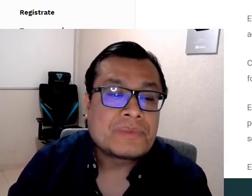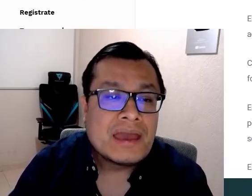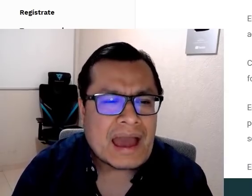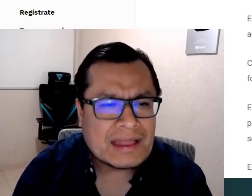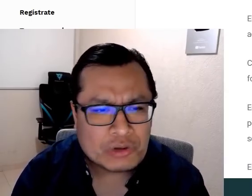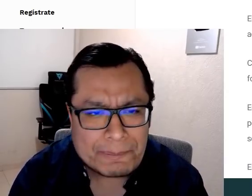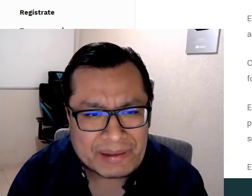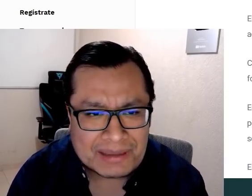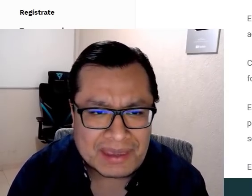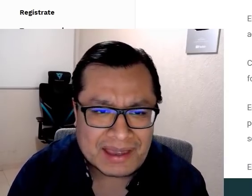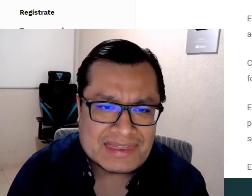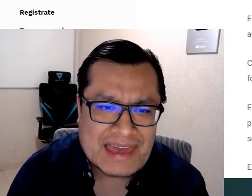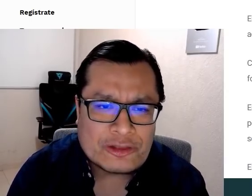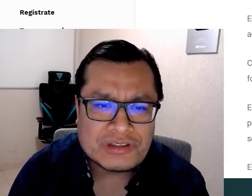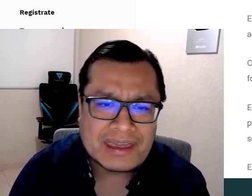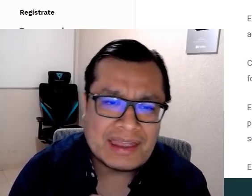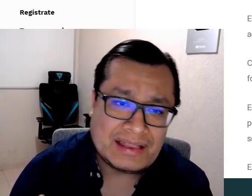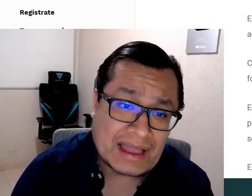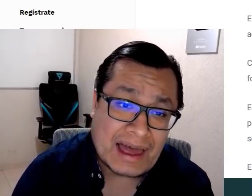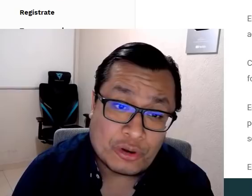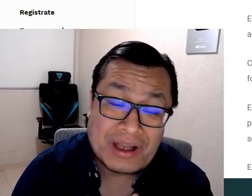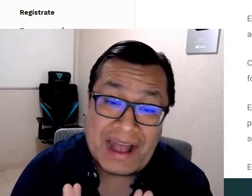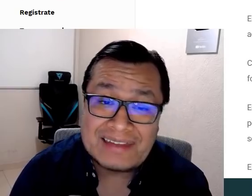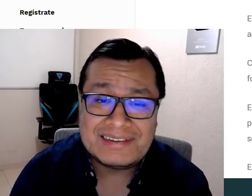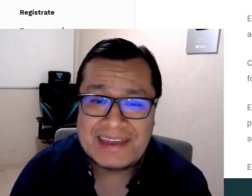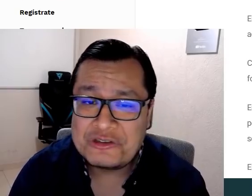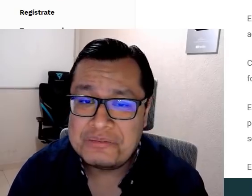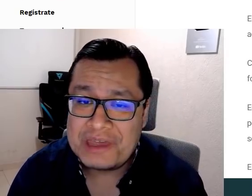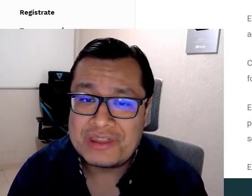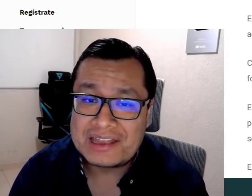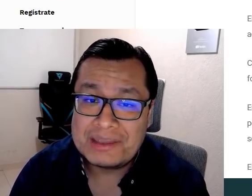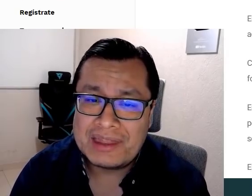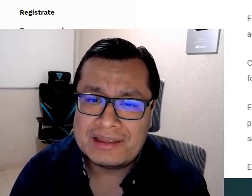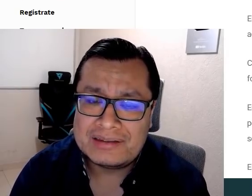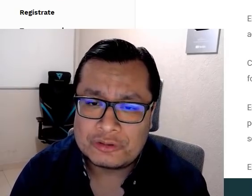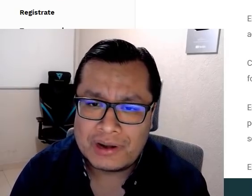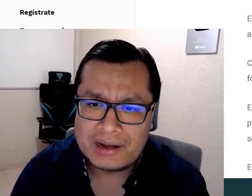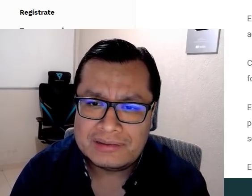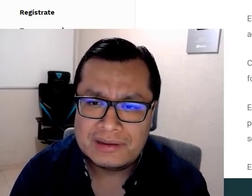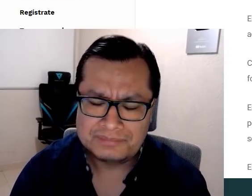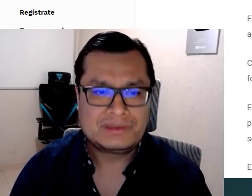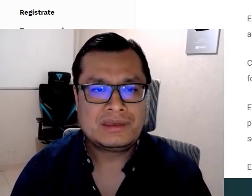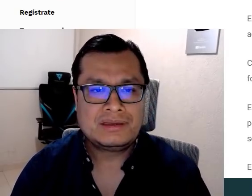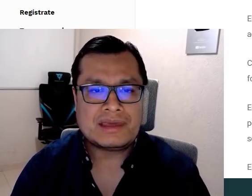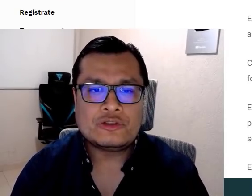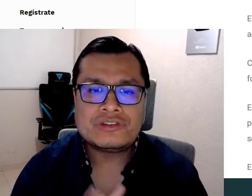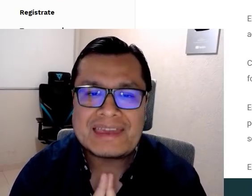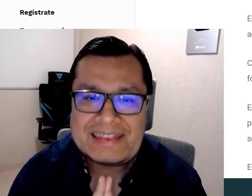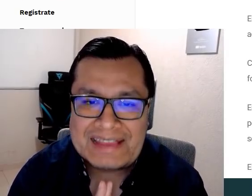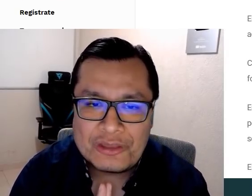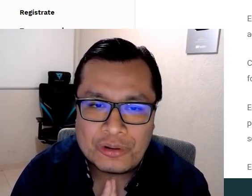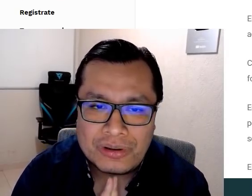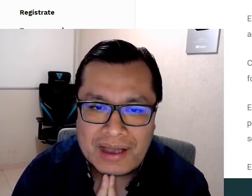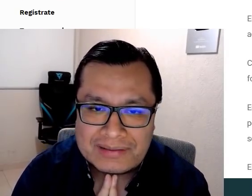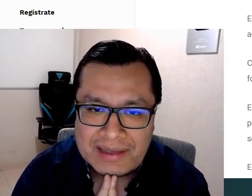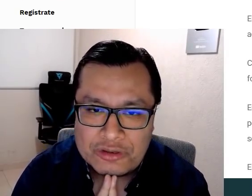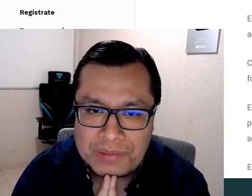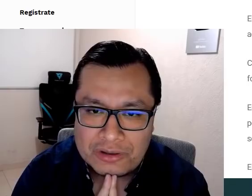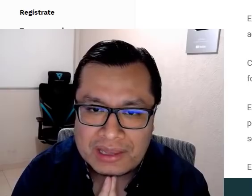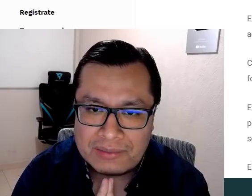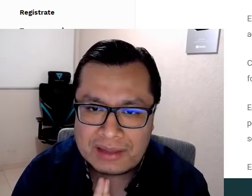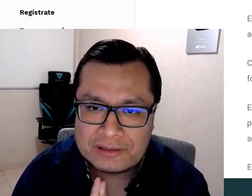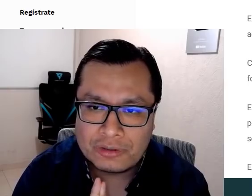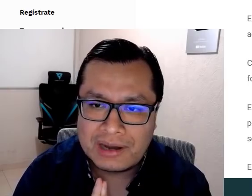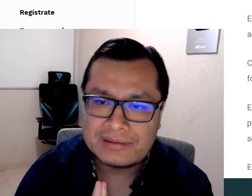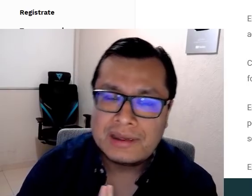Dice, ante una pandemia que ya nos ha quitado casi año y medio de actividades escolares, ya nos ha quitado casi